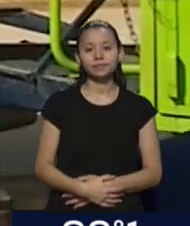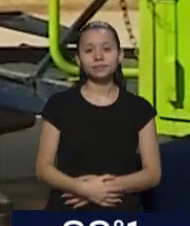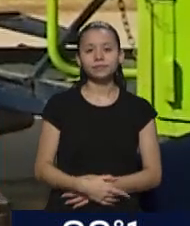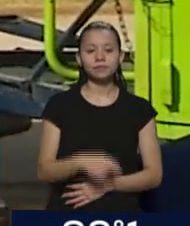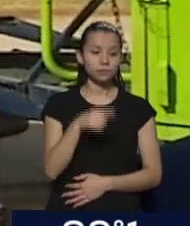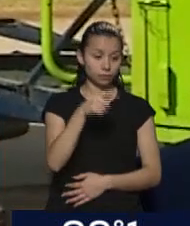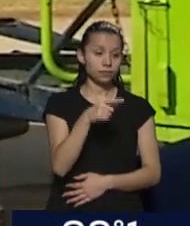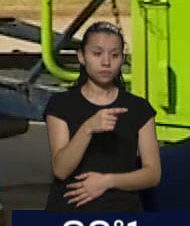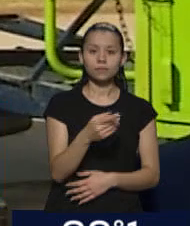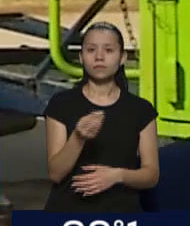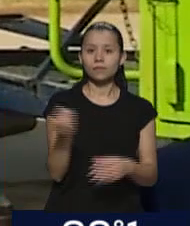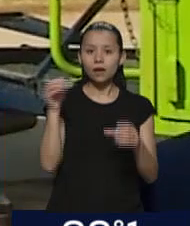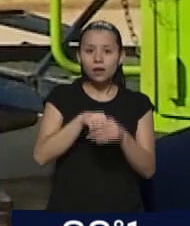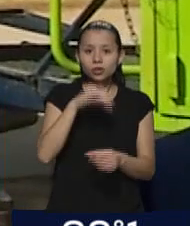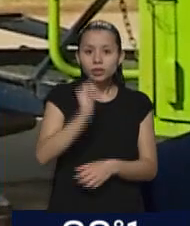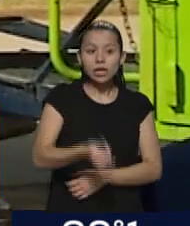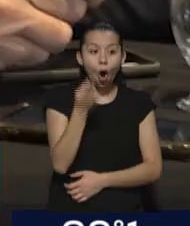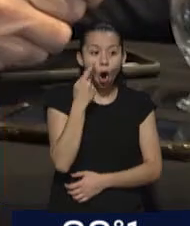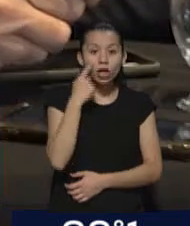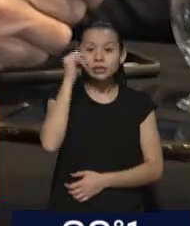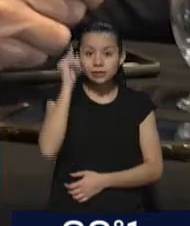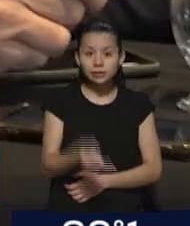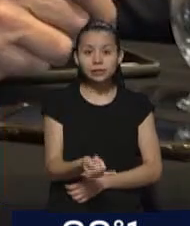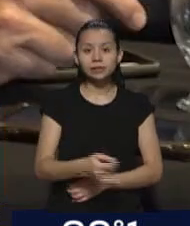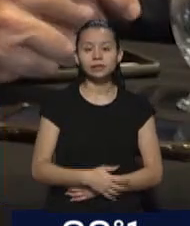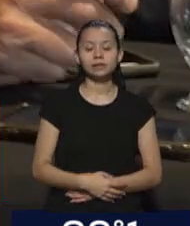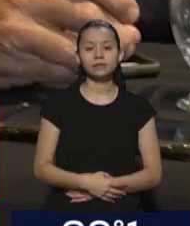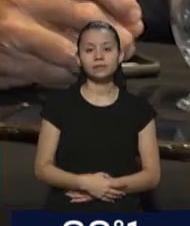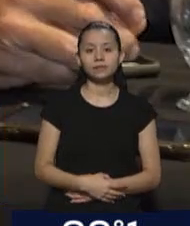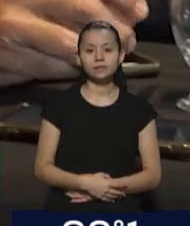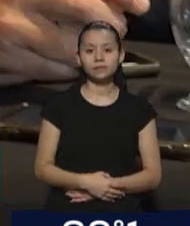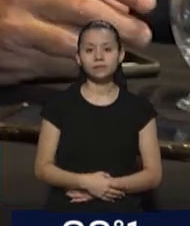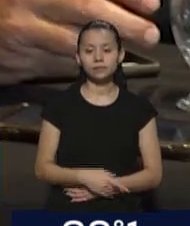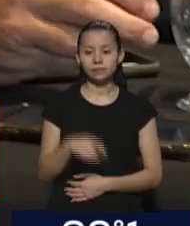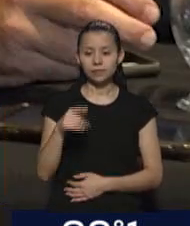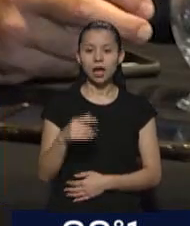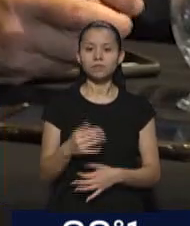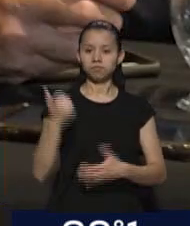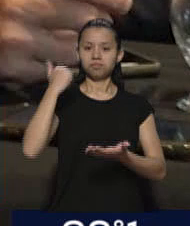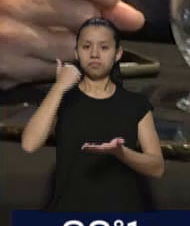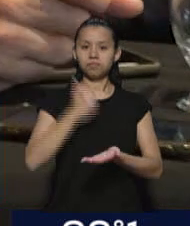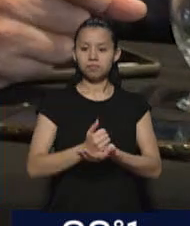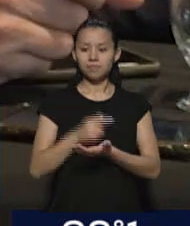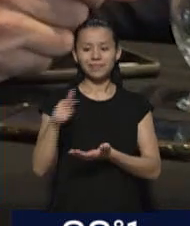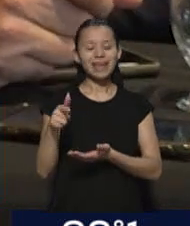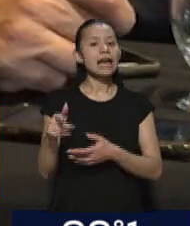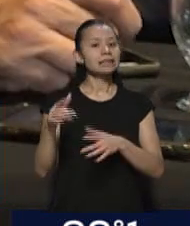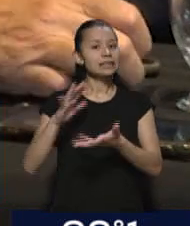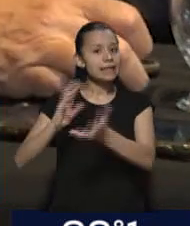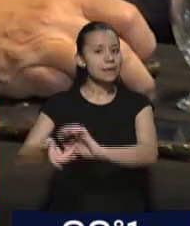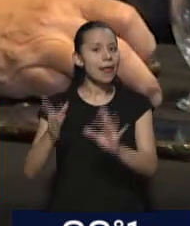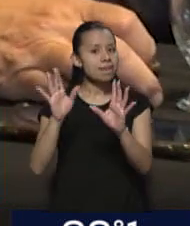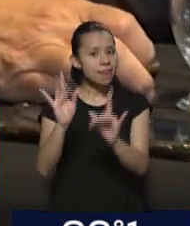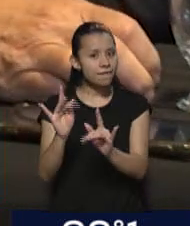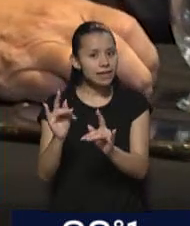conozca, y la faceta política es un gran administrador para administrar un gran sistema, muy rígido, poco